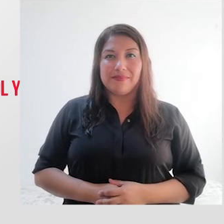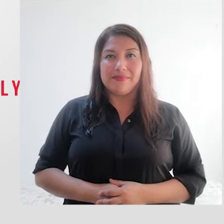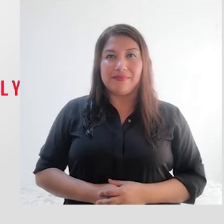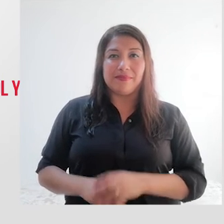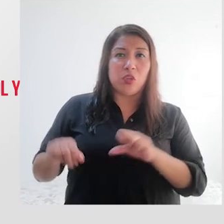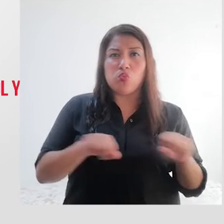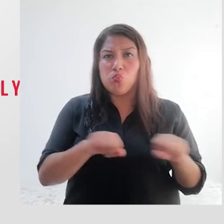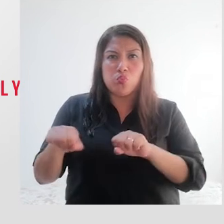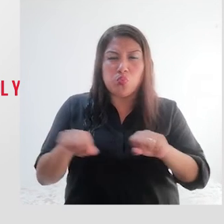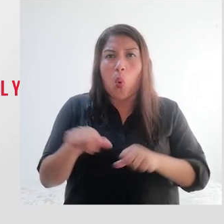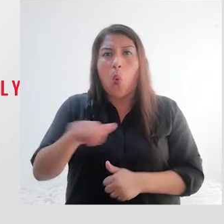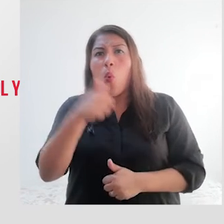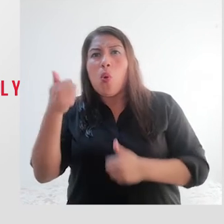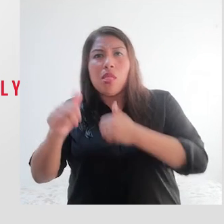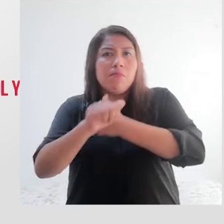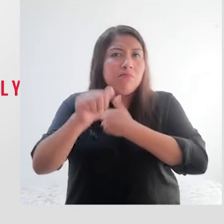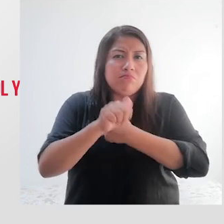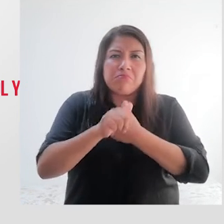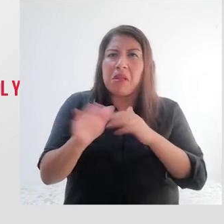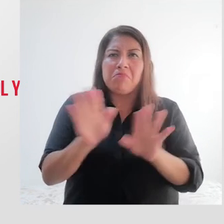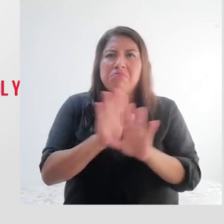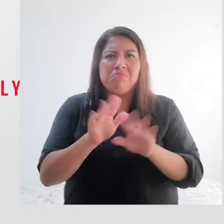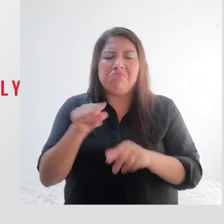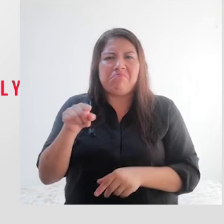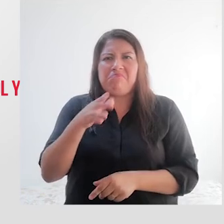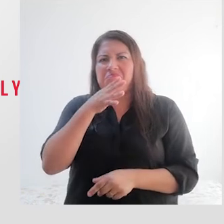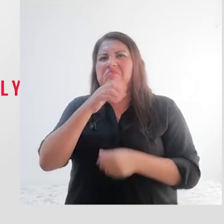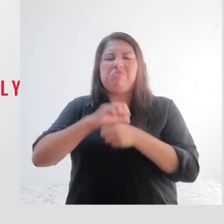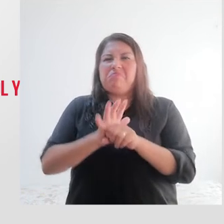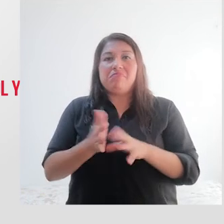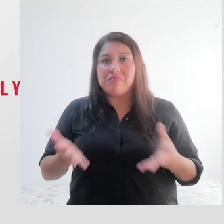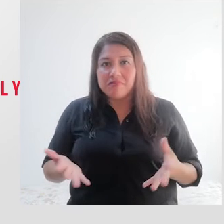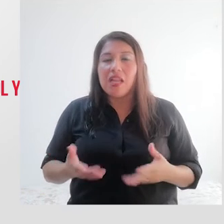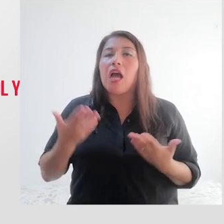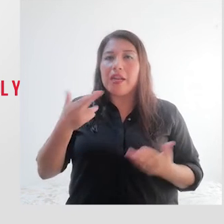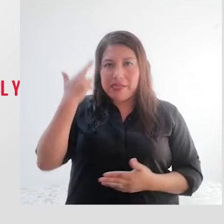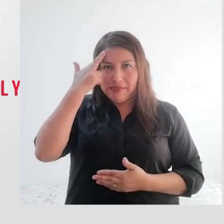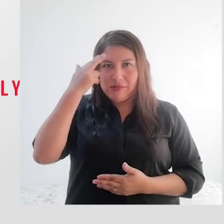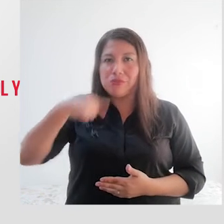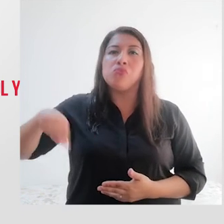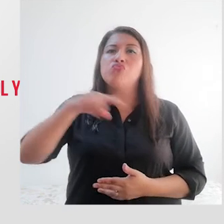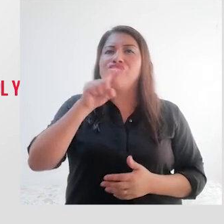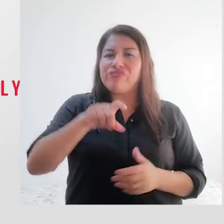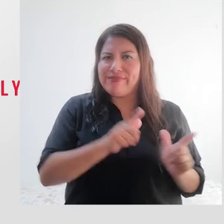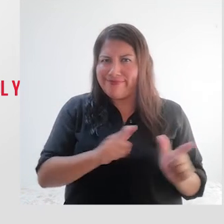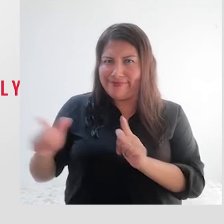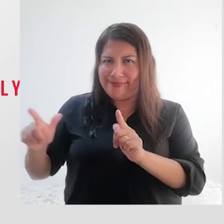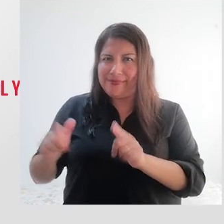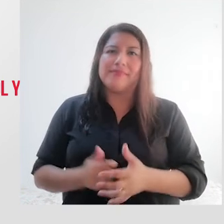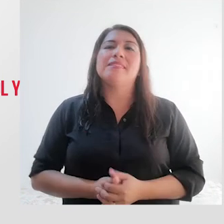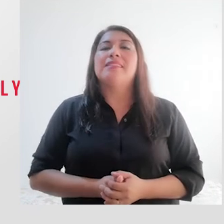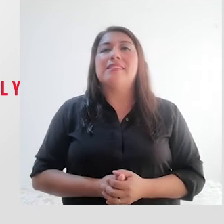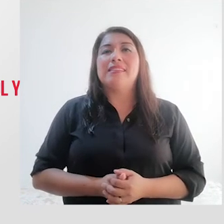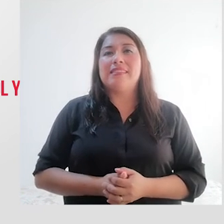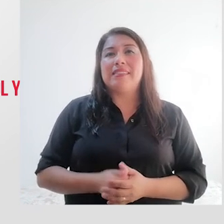Los sismos y otros peligros no entienden de pandemia. Por eso, debemos estar preparados.